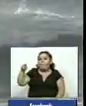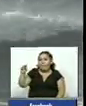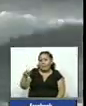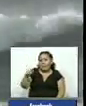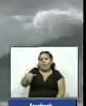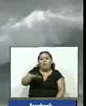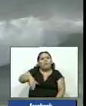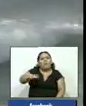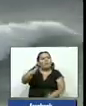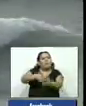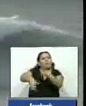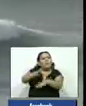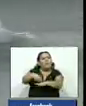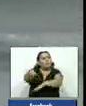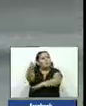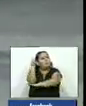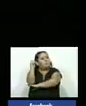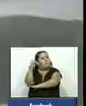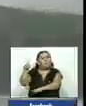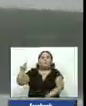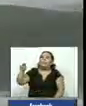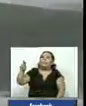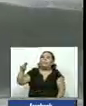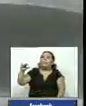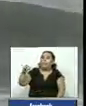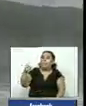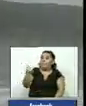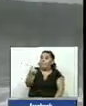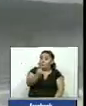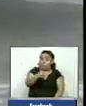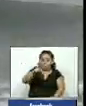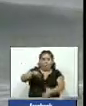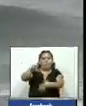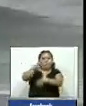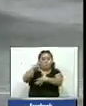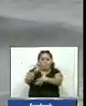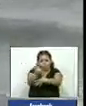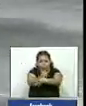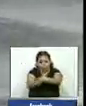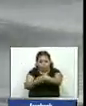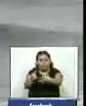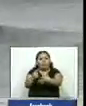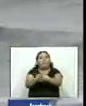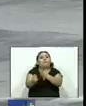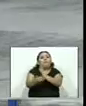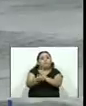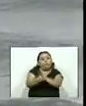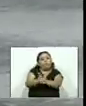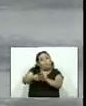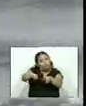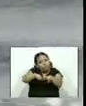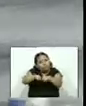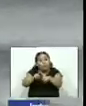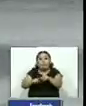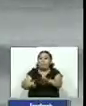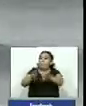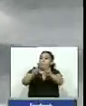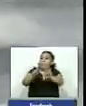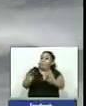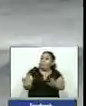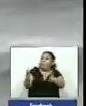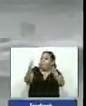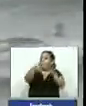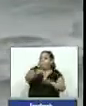Libertad en El Salvador donde los surfistas más importantes de Latinoamérica están compitiendo en ese torneo seis estrellas los